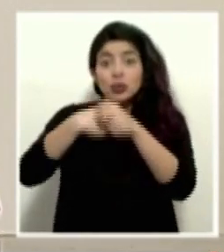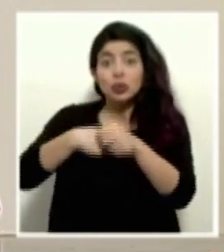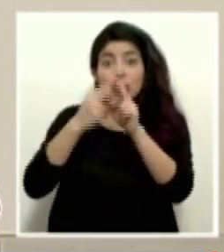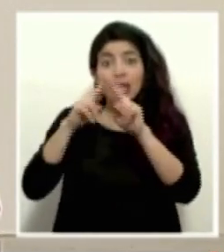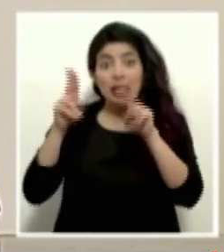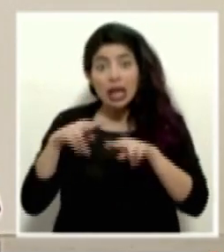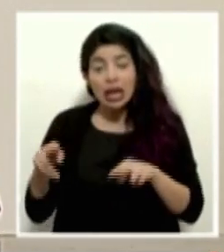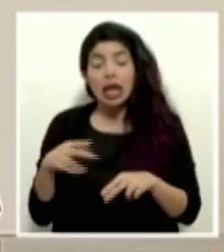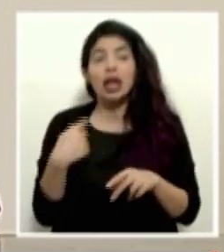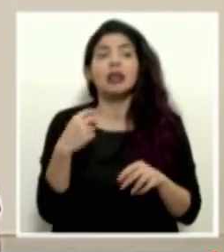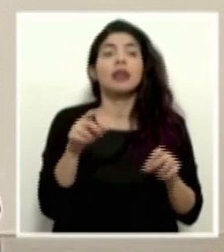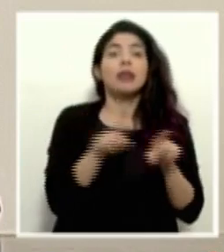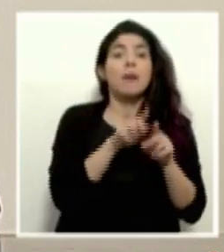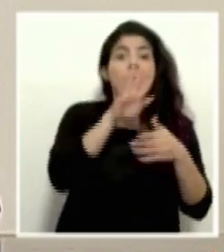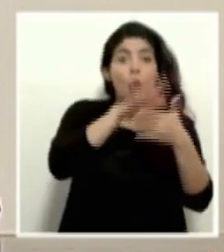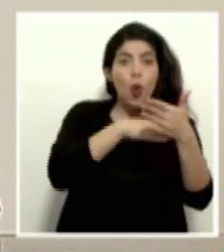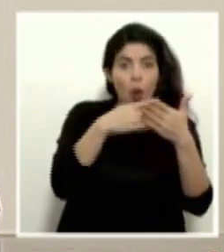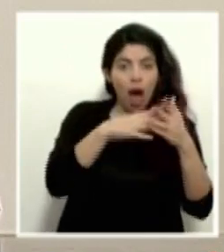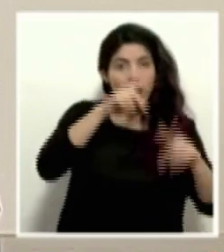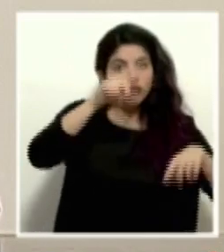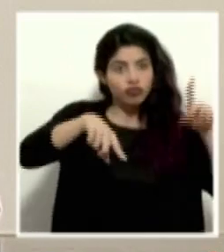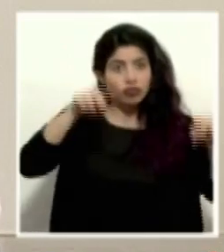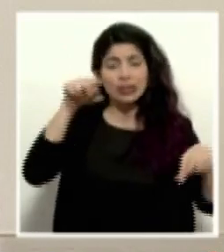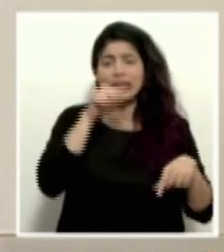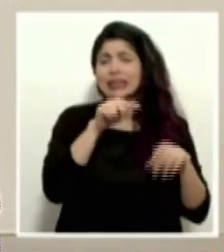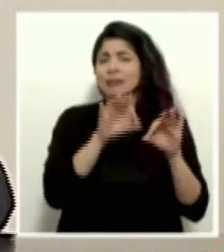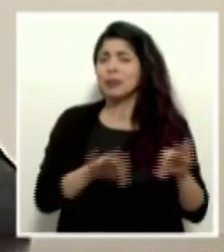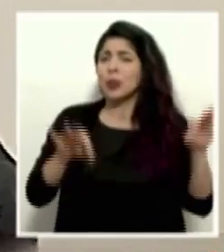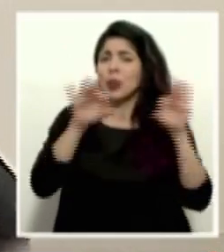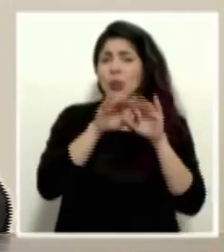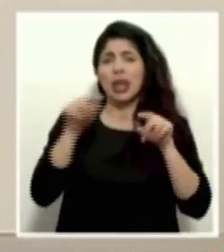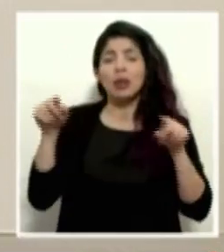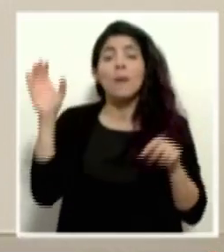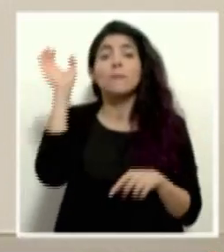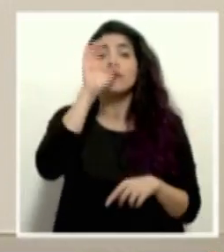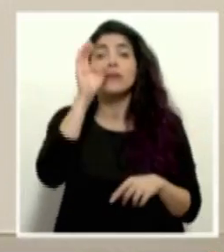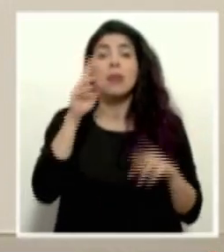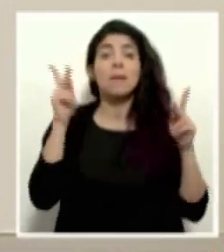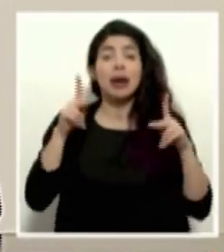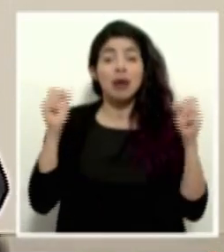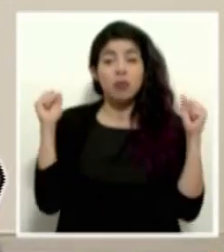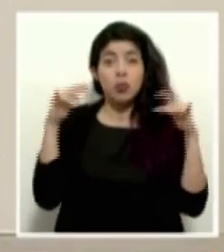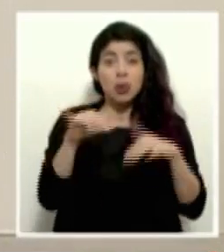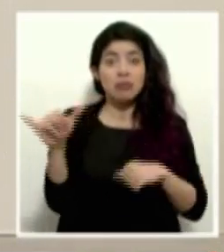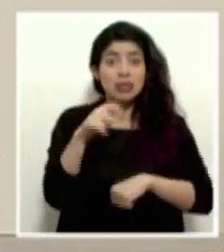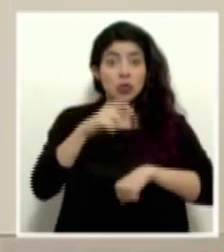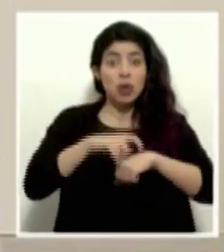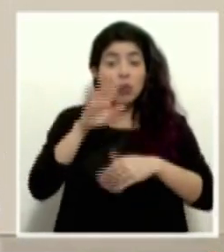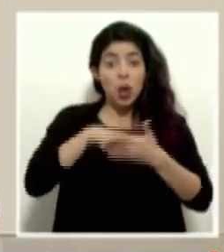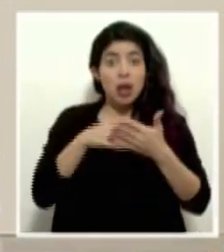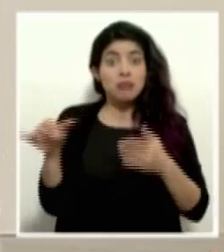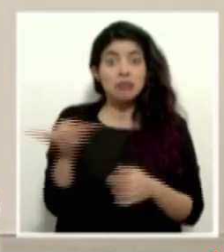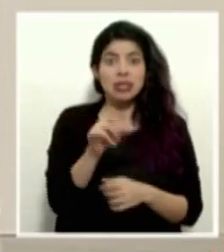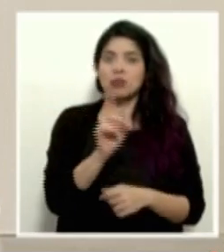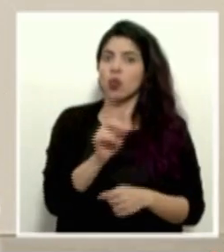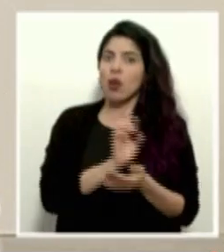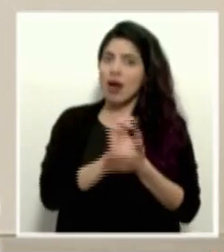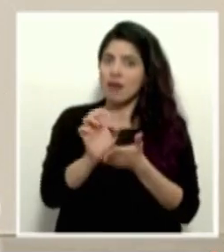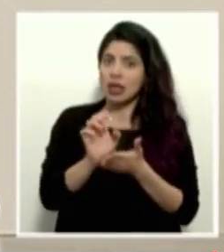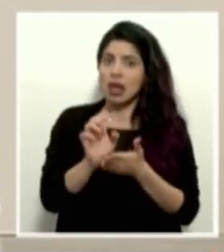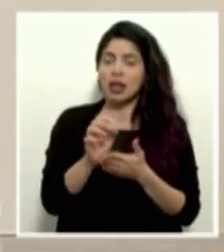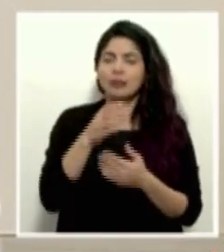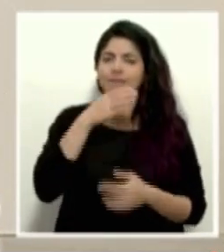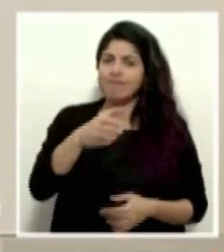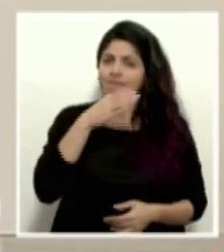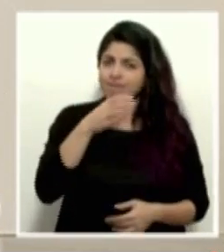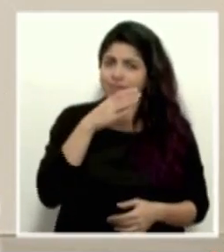el hecho también de tener horarios escalonados se hace muy importante, buscar que no confluya tanta gente en el mismo horario. Son cosas que, o